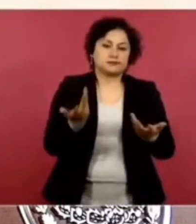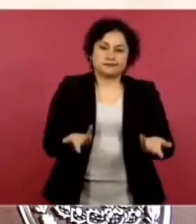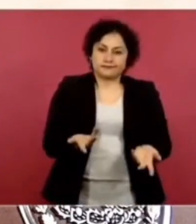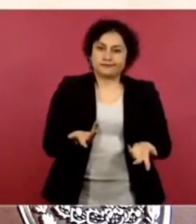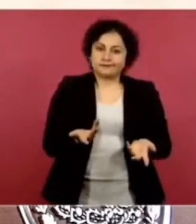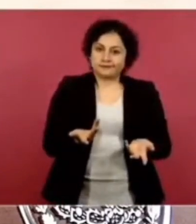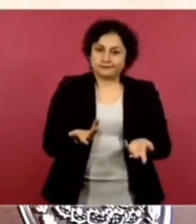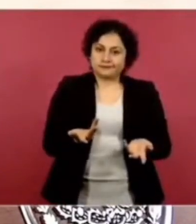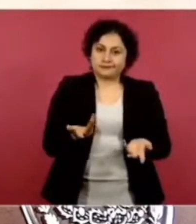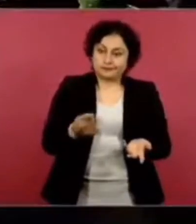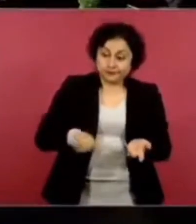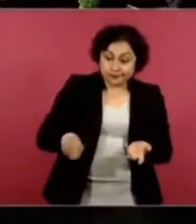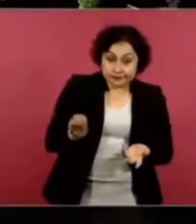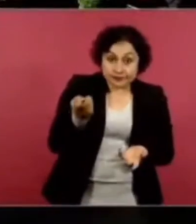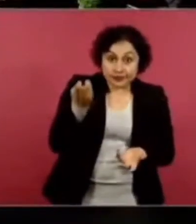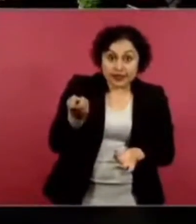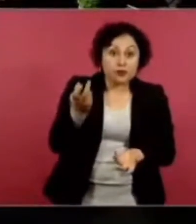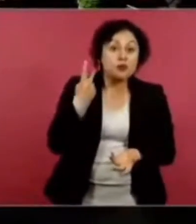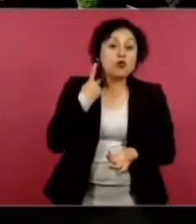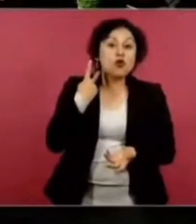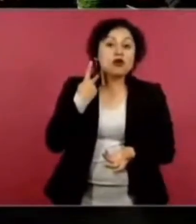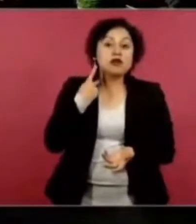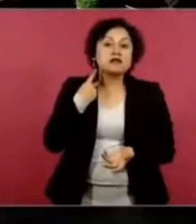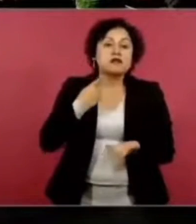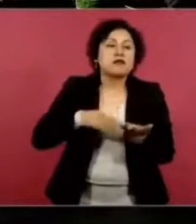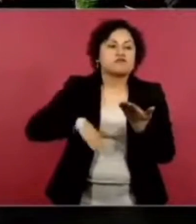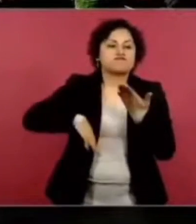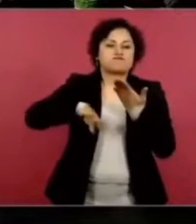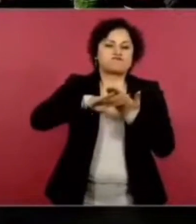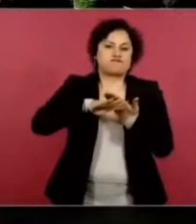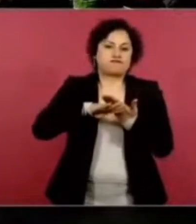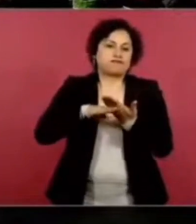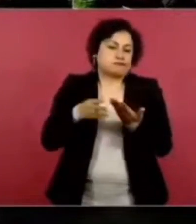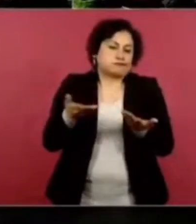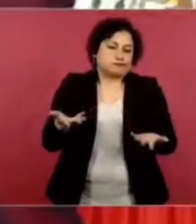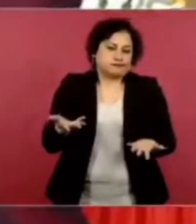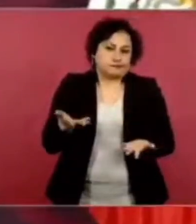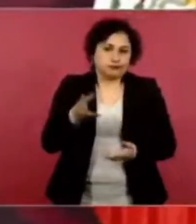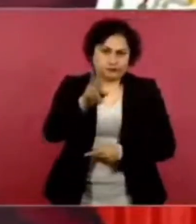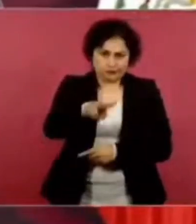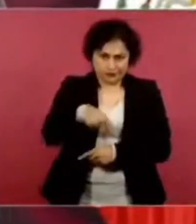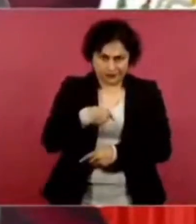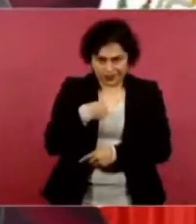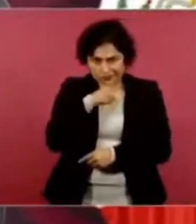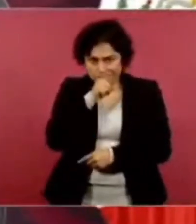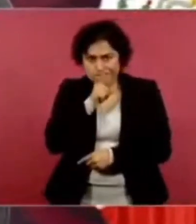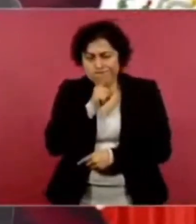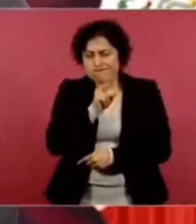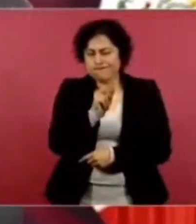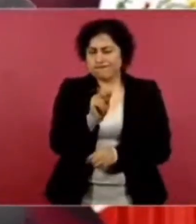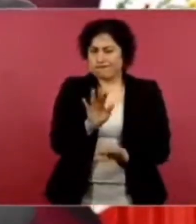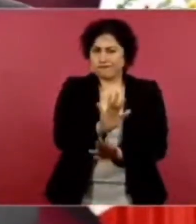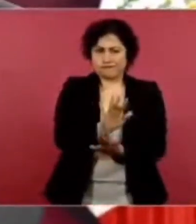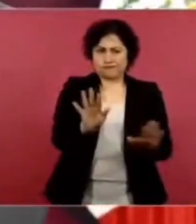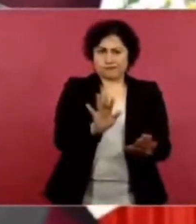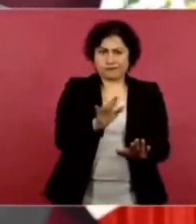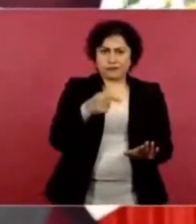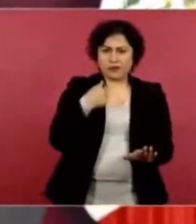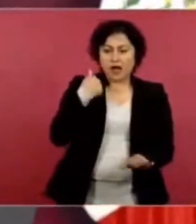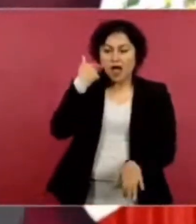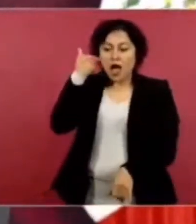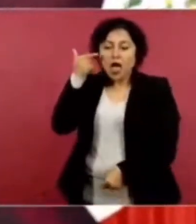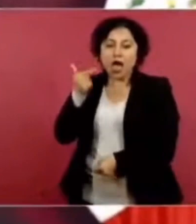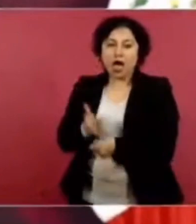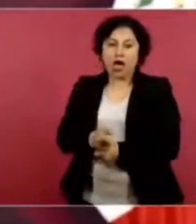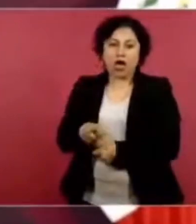No estoy inventando nada, no estoy levantando ningún falso.